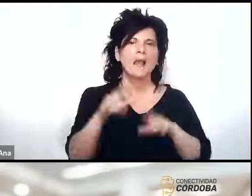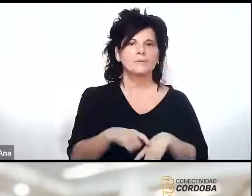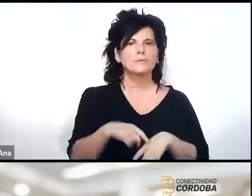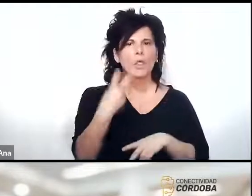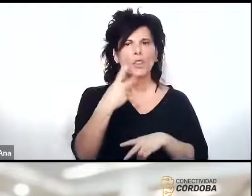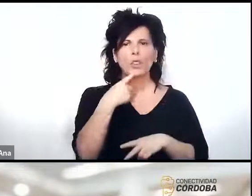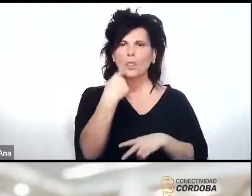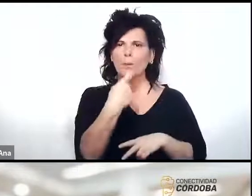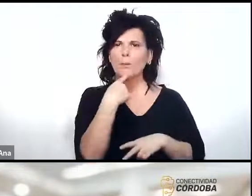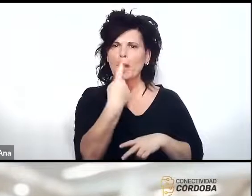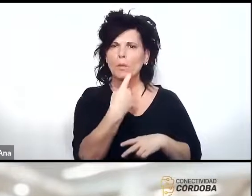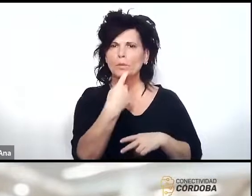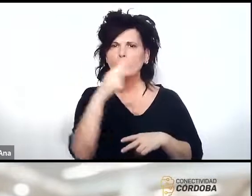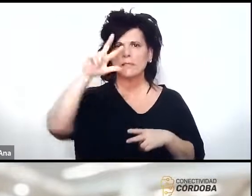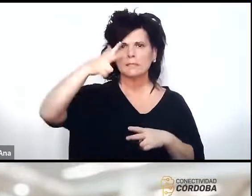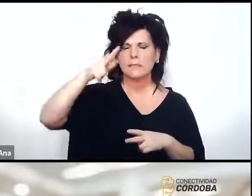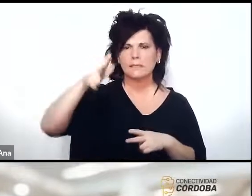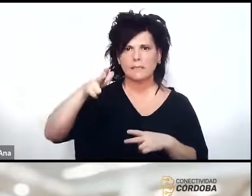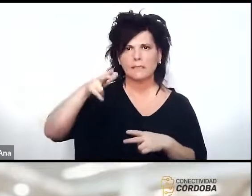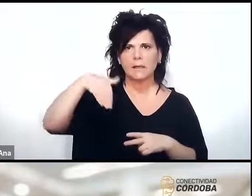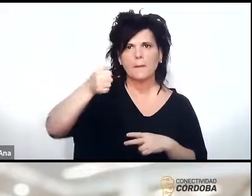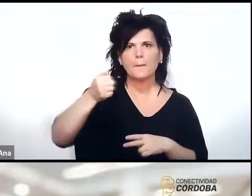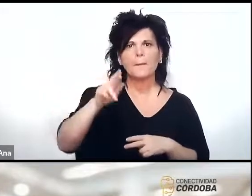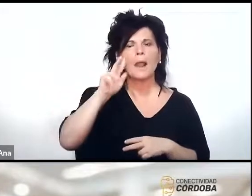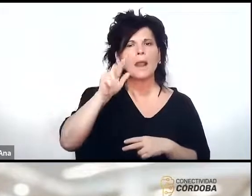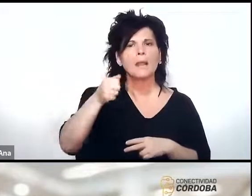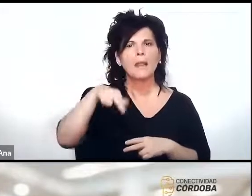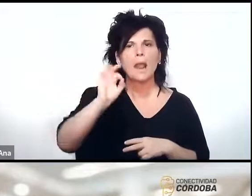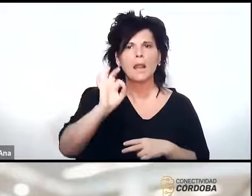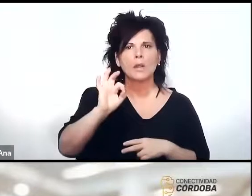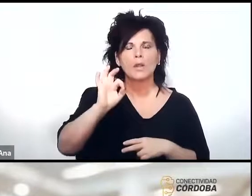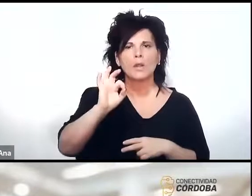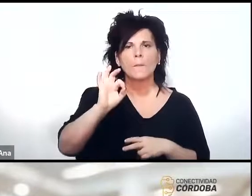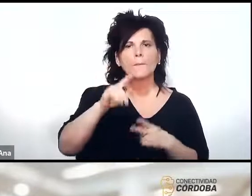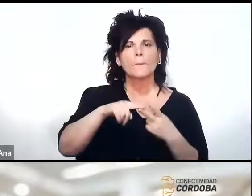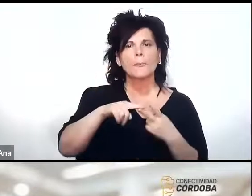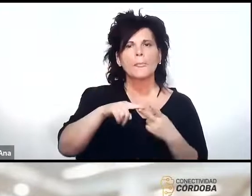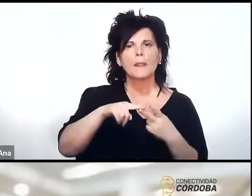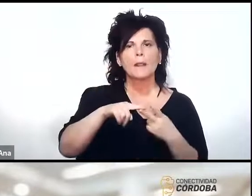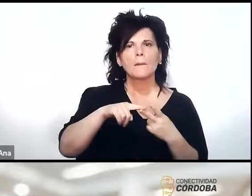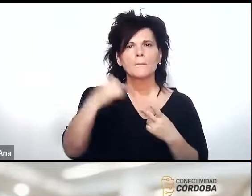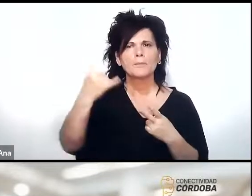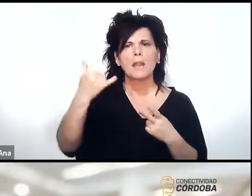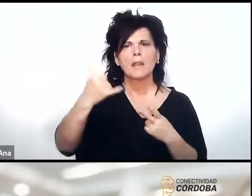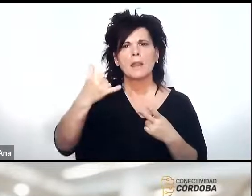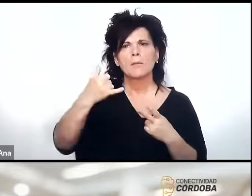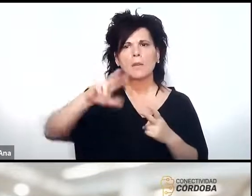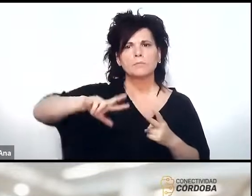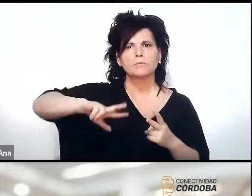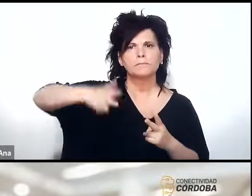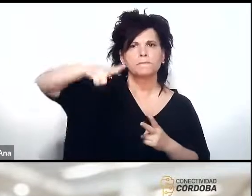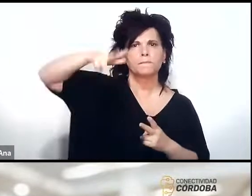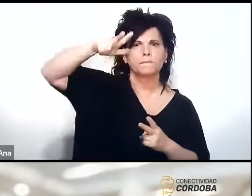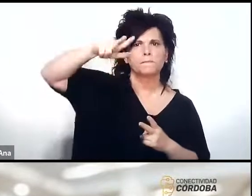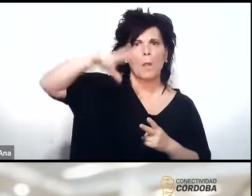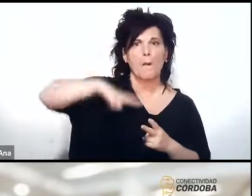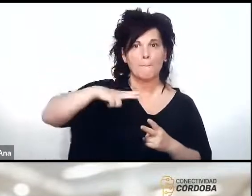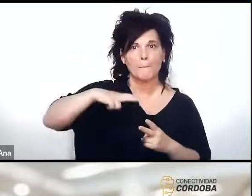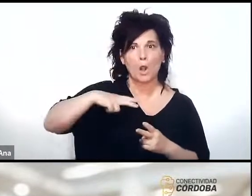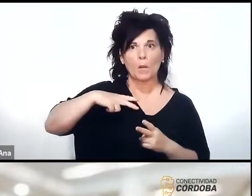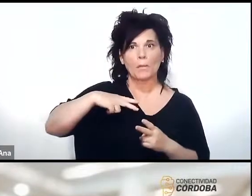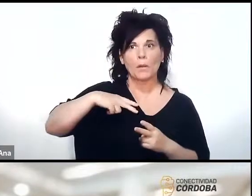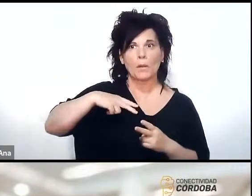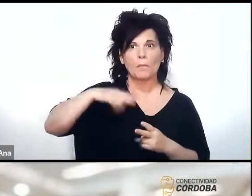satelitales Mariano Sana dice si vamos a tener lanzadores te hago las dos juntas si vamos a tener lanzadores propios habilitados para el futuro